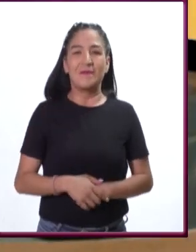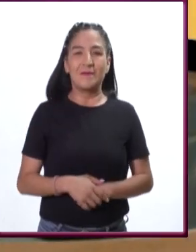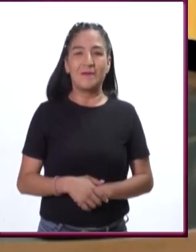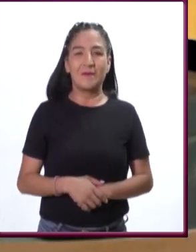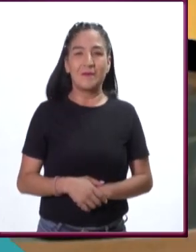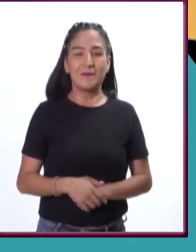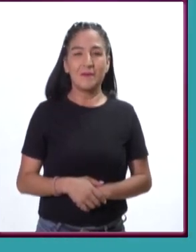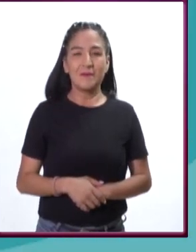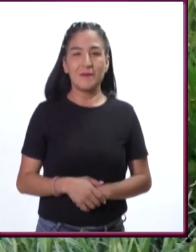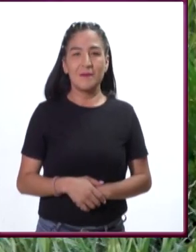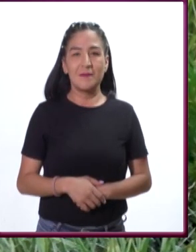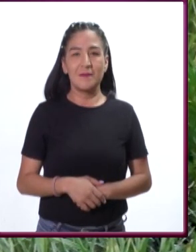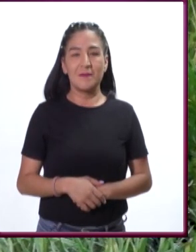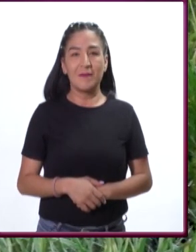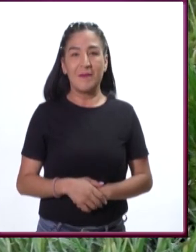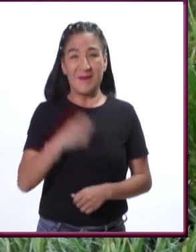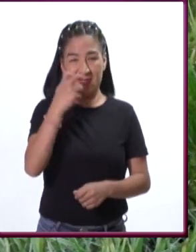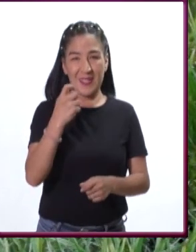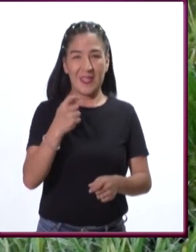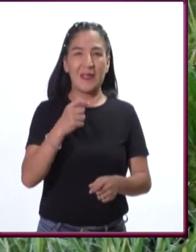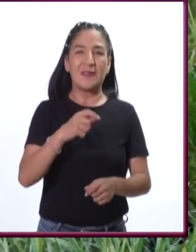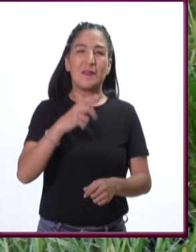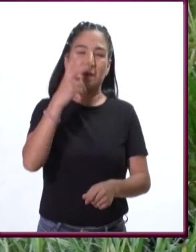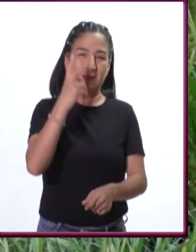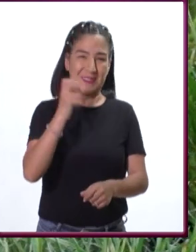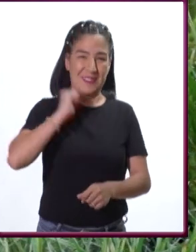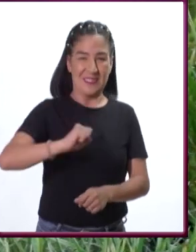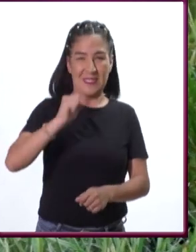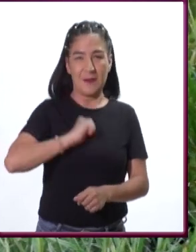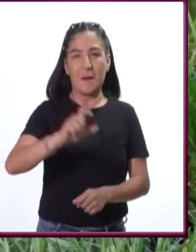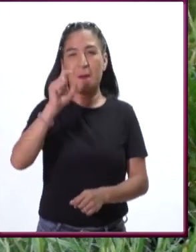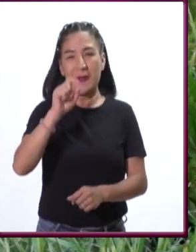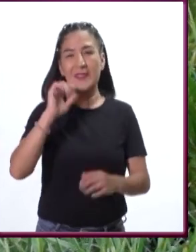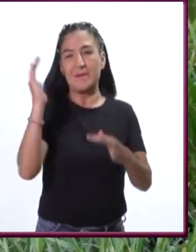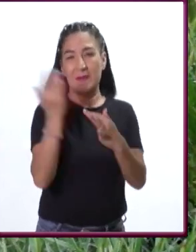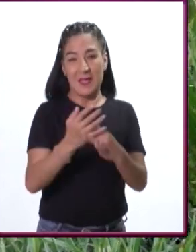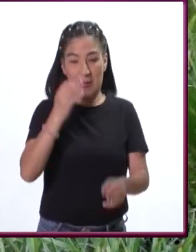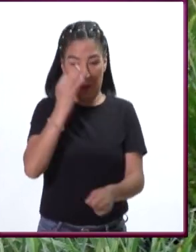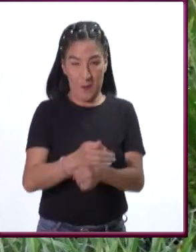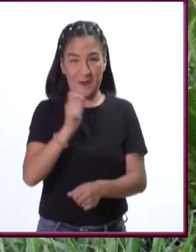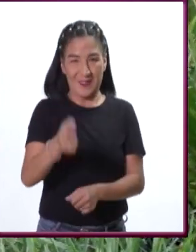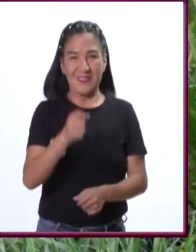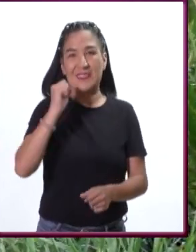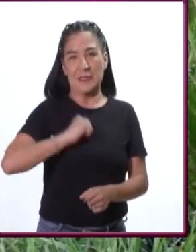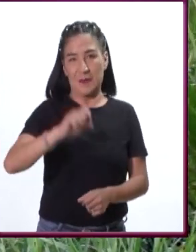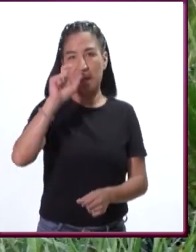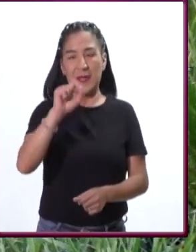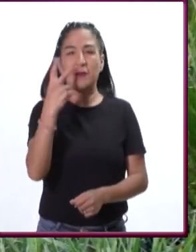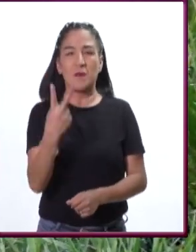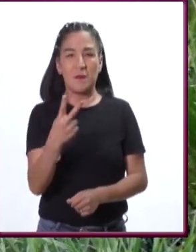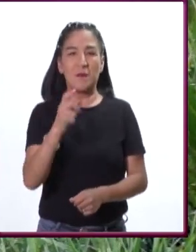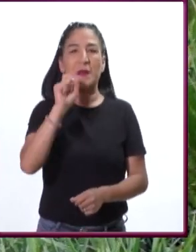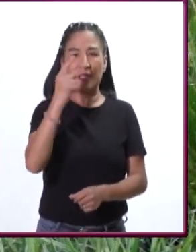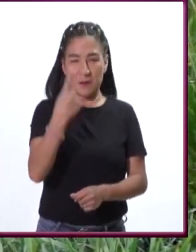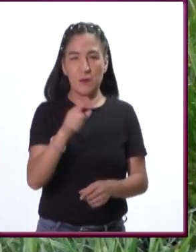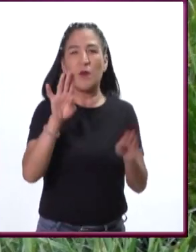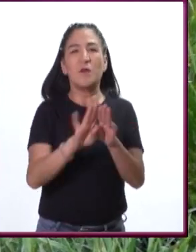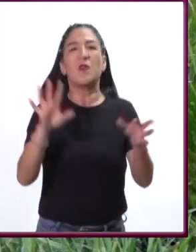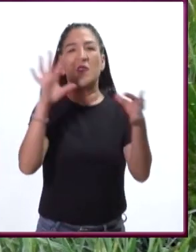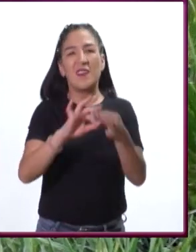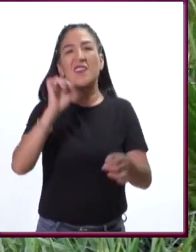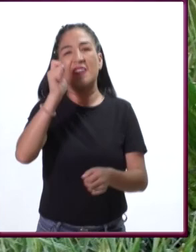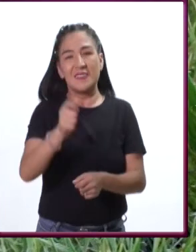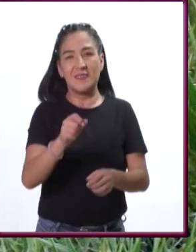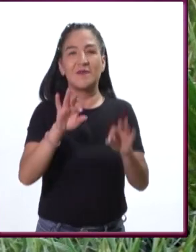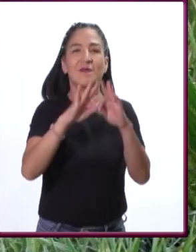muy bien. Durante la segunda mitad del siglo XX y lo que va del XXI se nos dijo de todas las formas